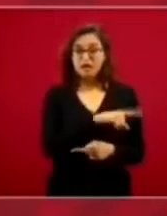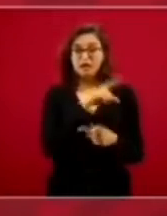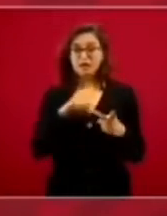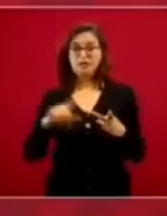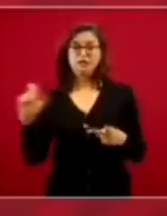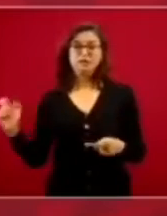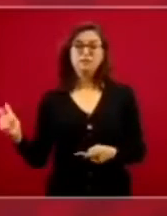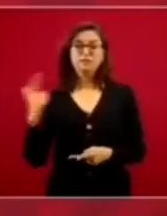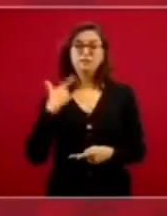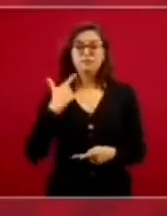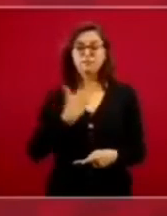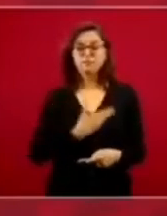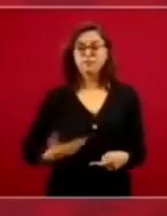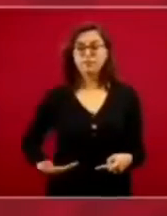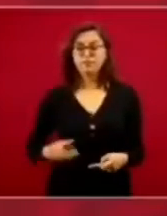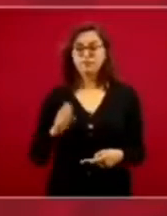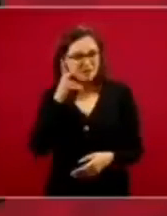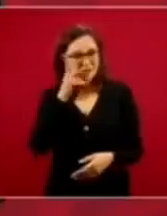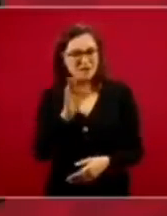Allende.